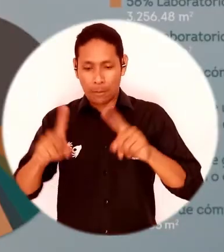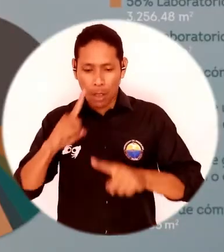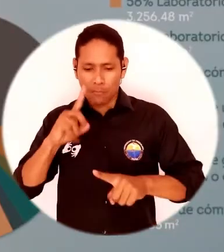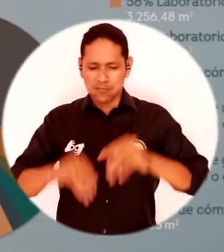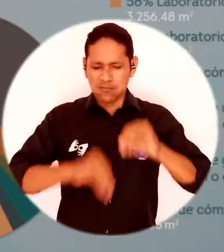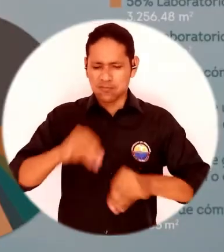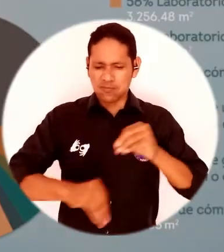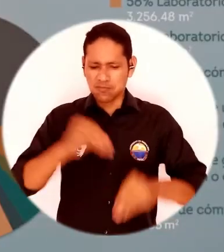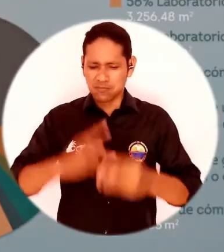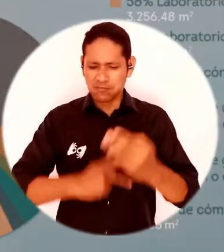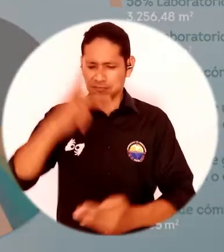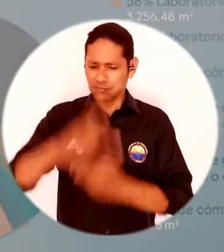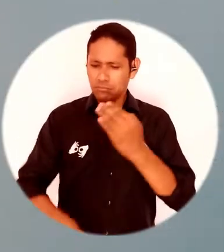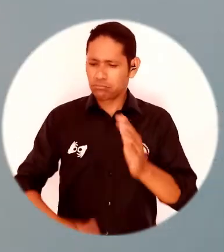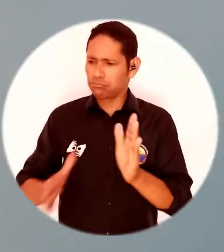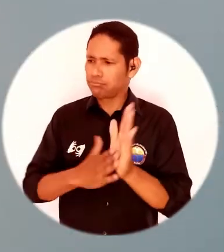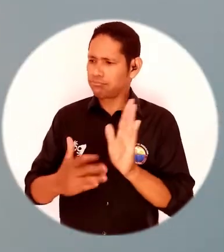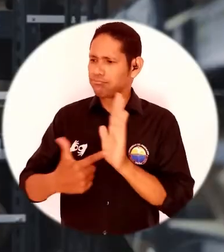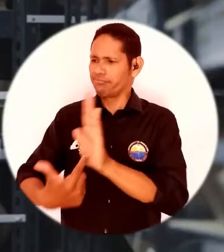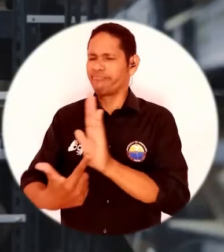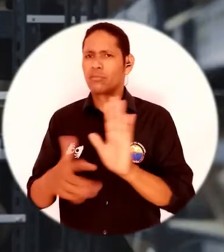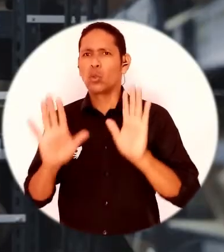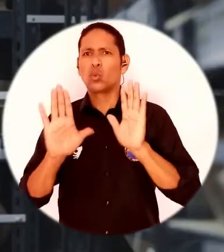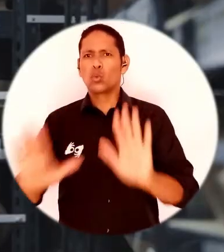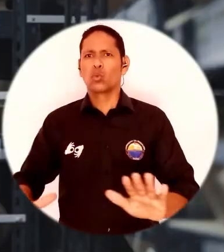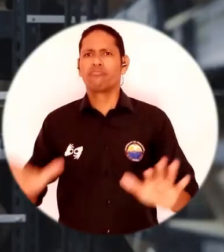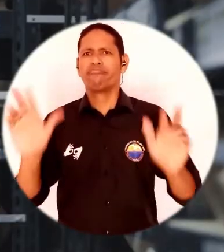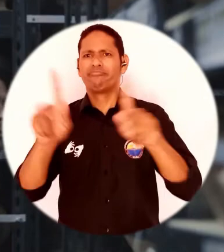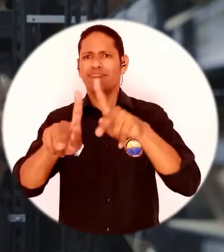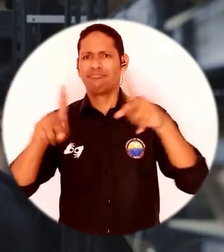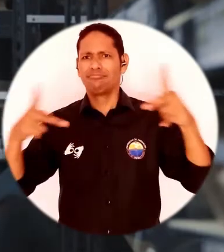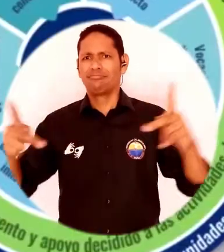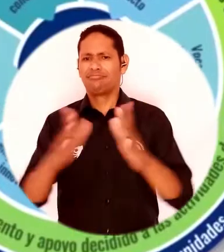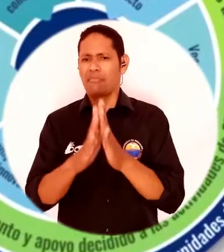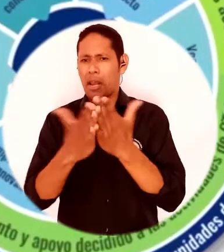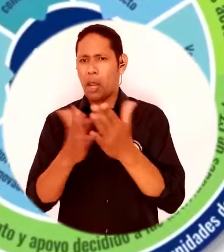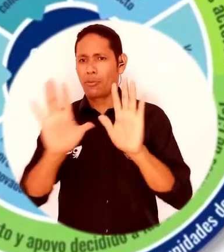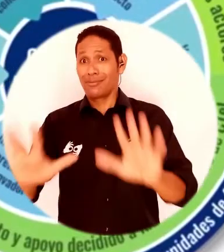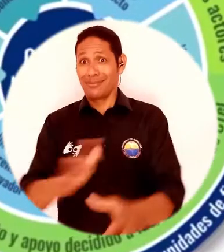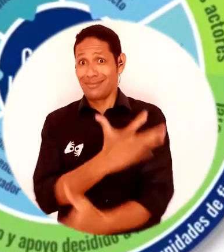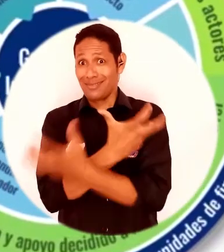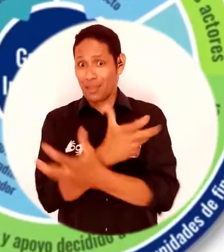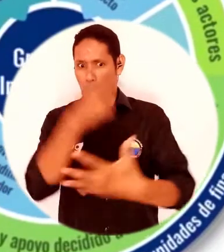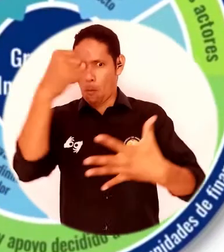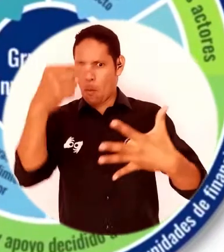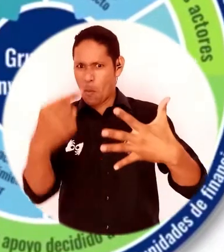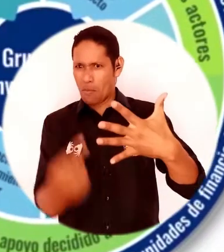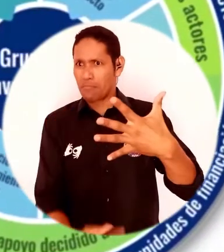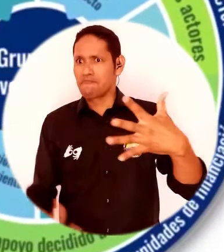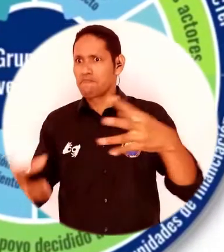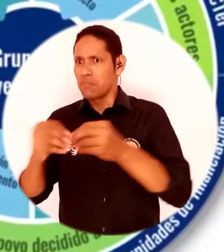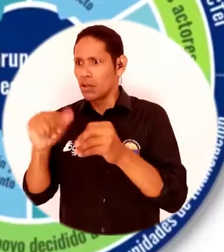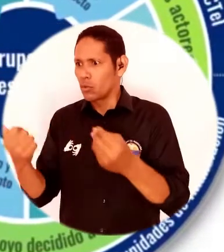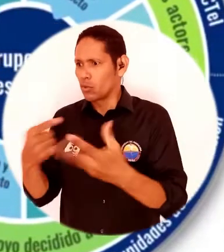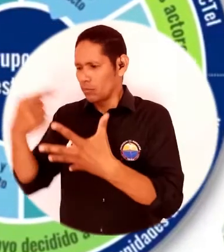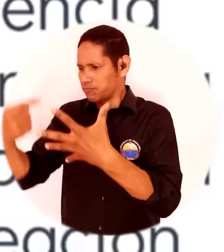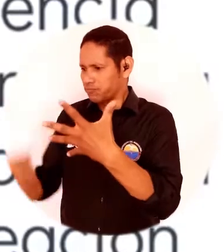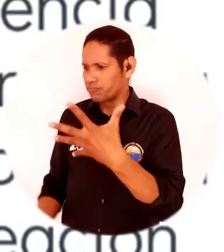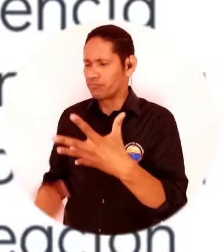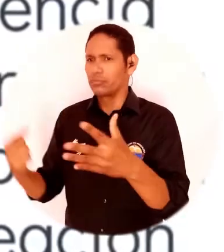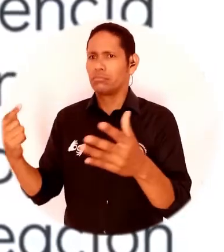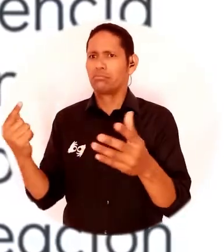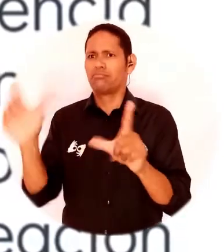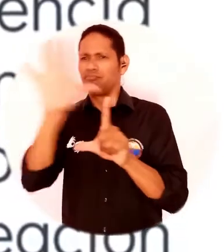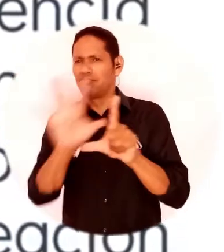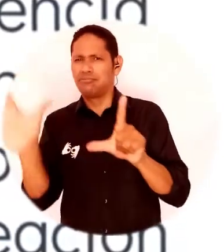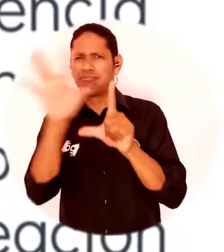también en los productos derivados de lo mismo, en las publicaciones, en artículos científicos, en libros, y también en otra serie de resultados